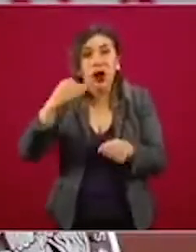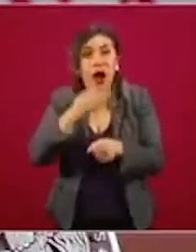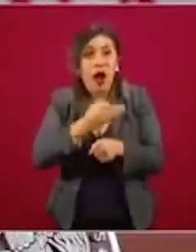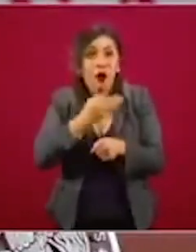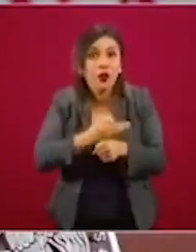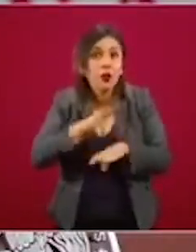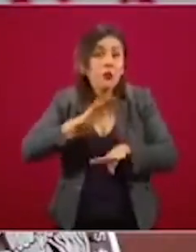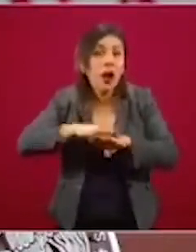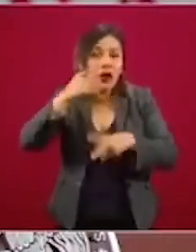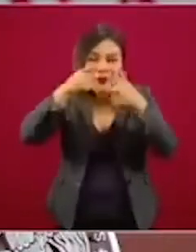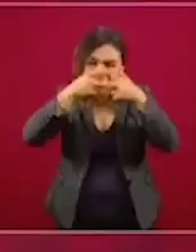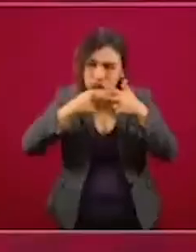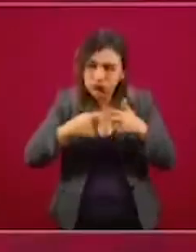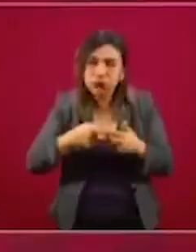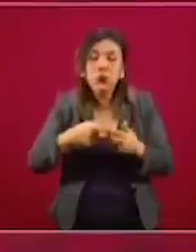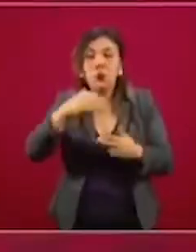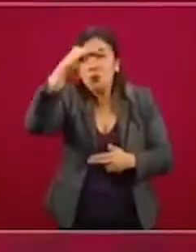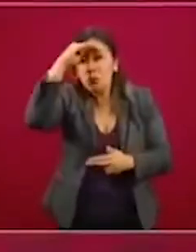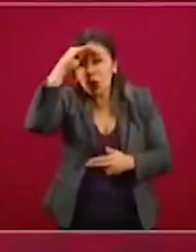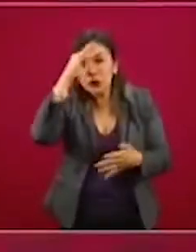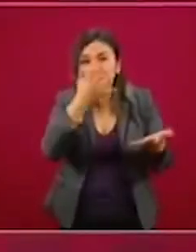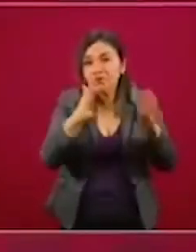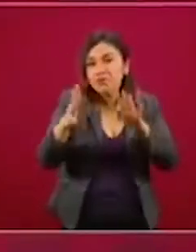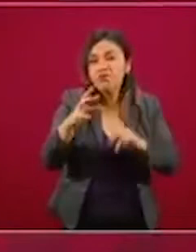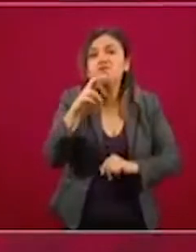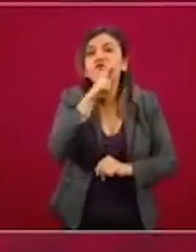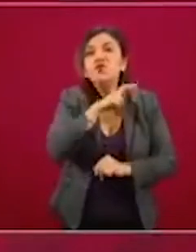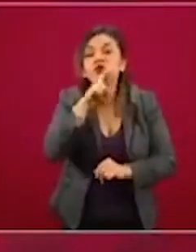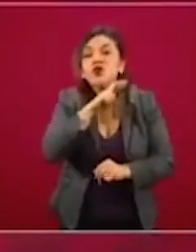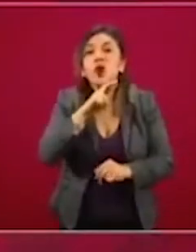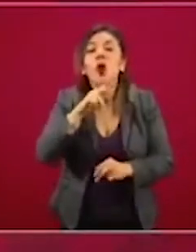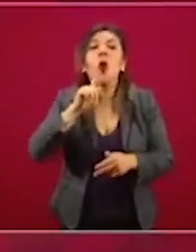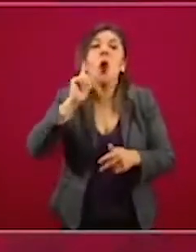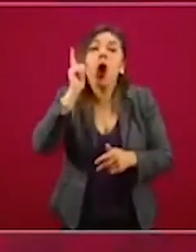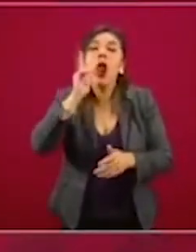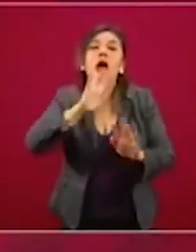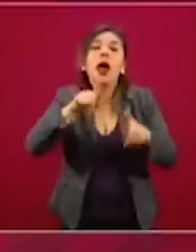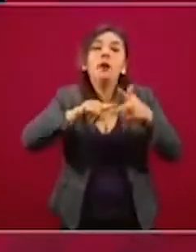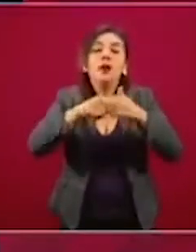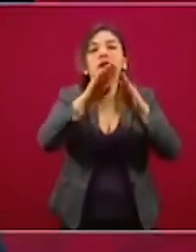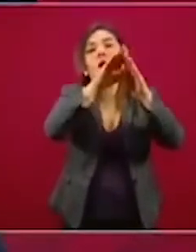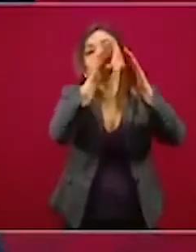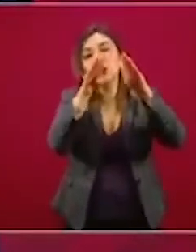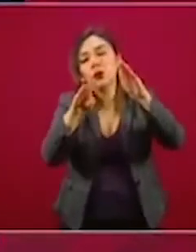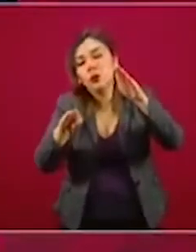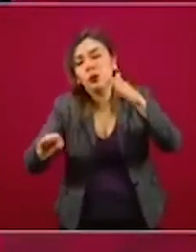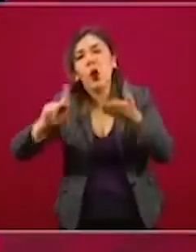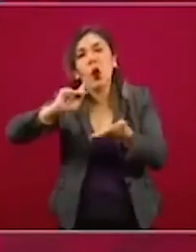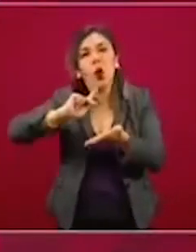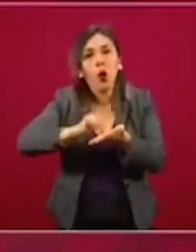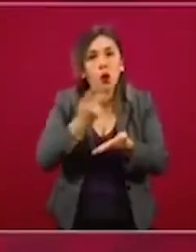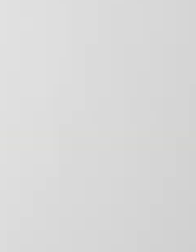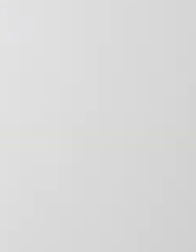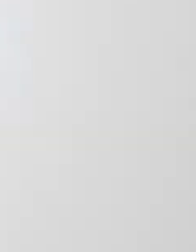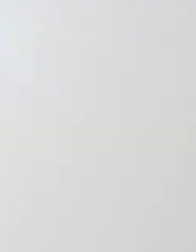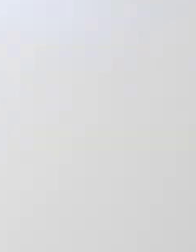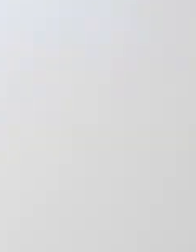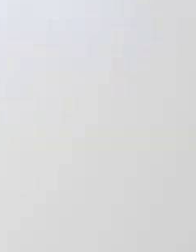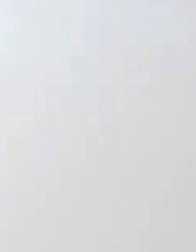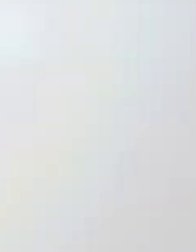les digo que muchas gracias. No hubiésemos podido salir de esta pandemia, de esta crisis, sobre todo sin prohibición.